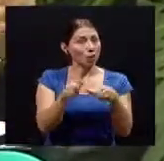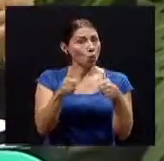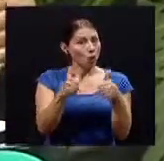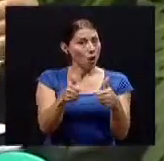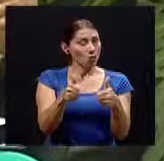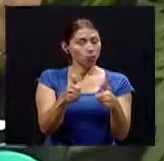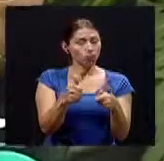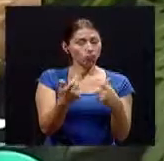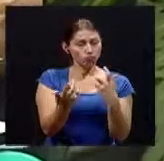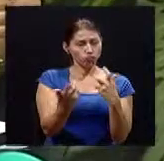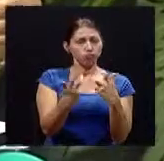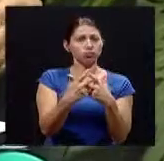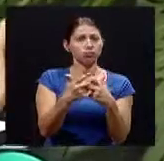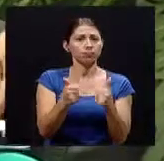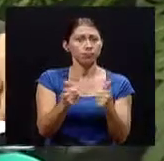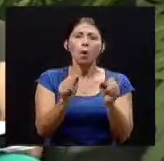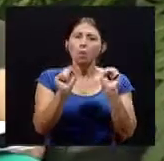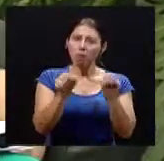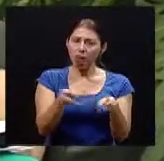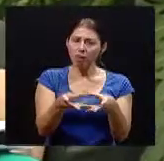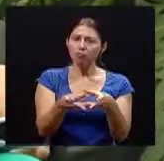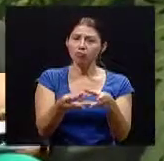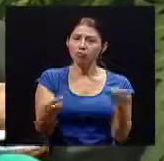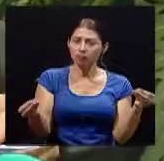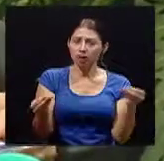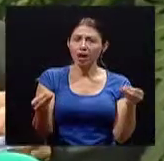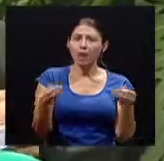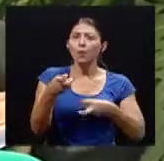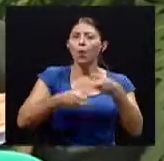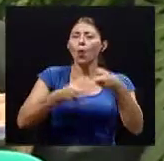lesiones a largo plazo ¿verdad?